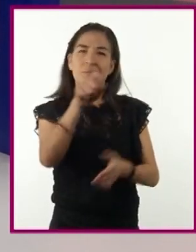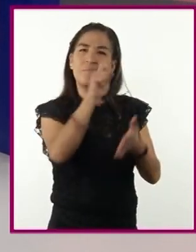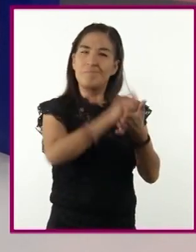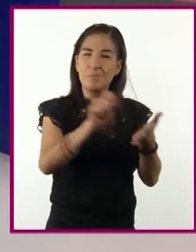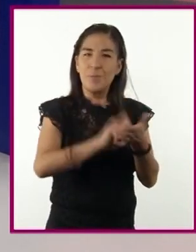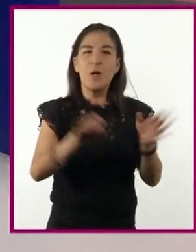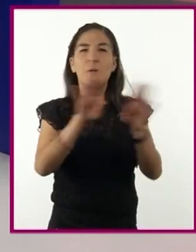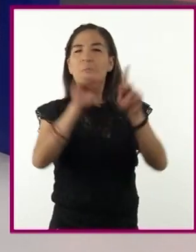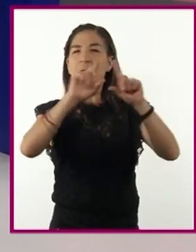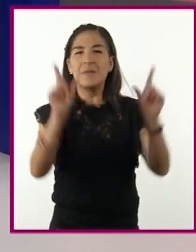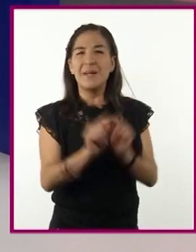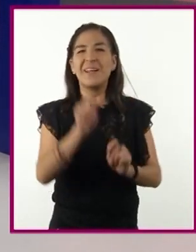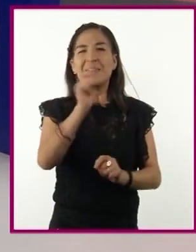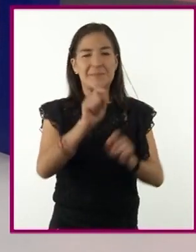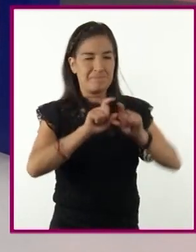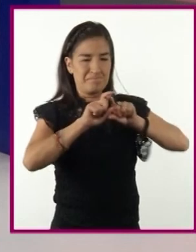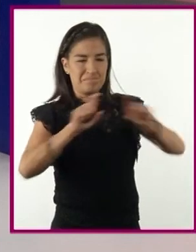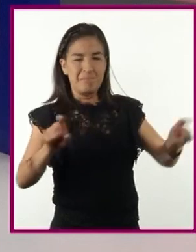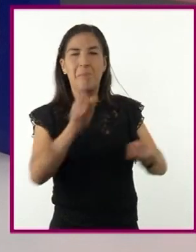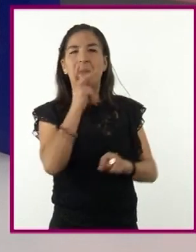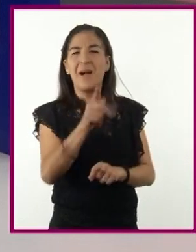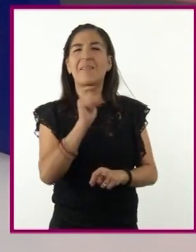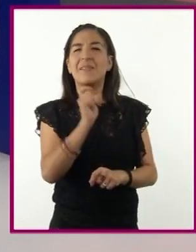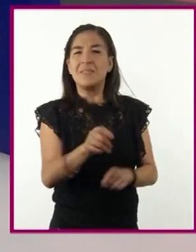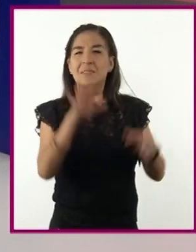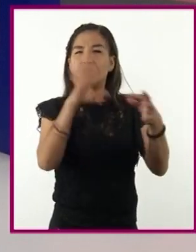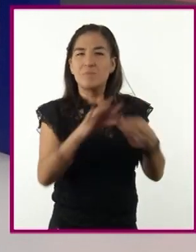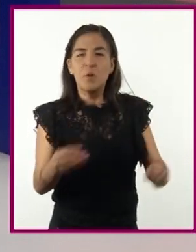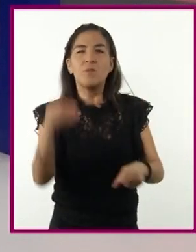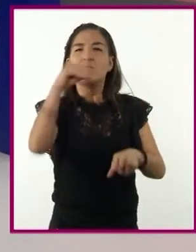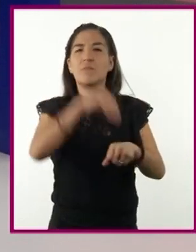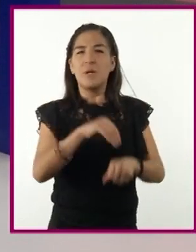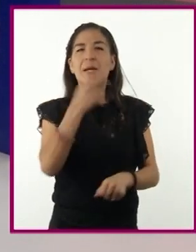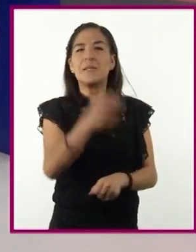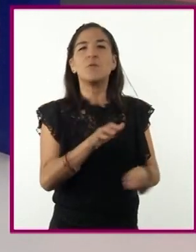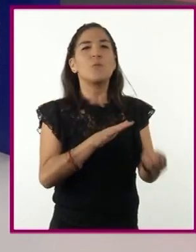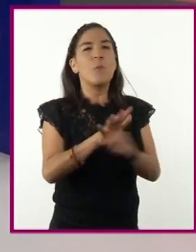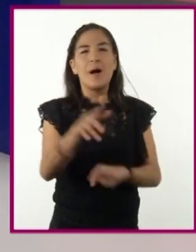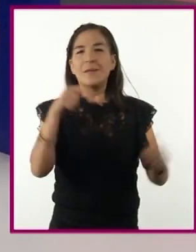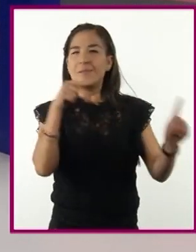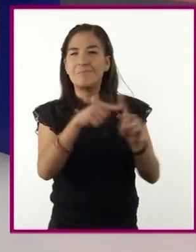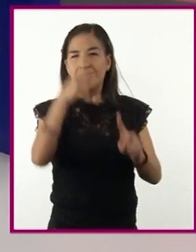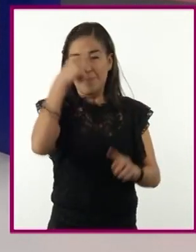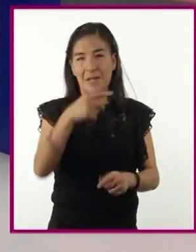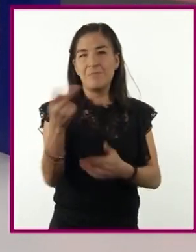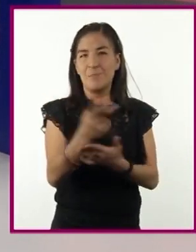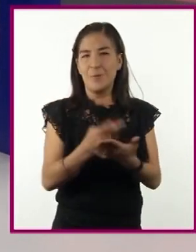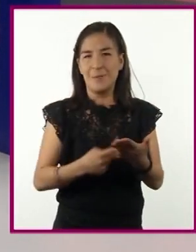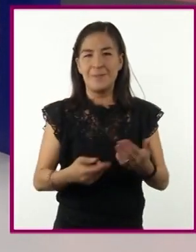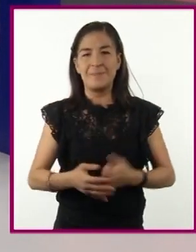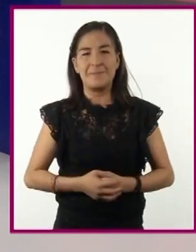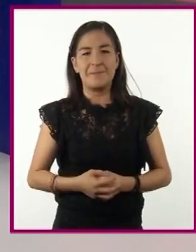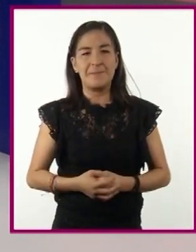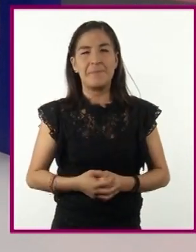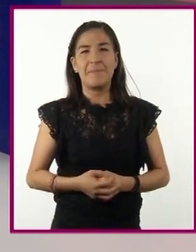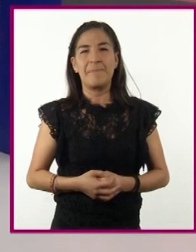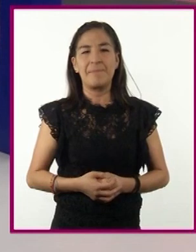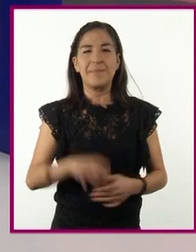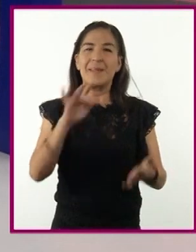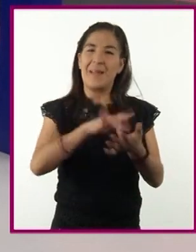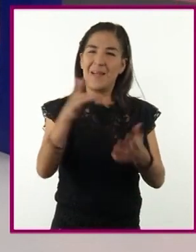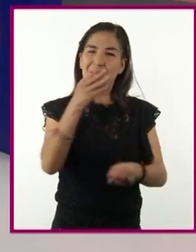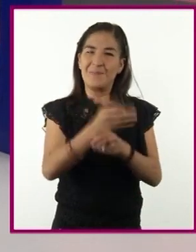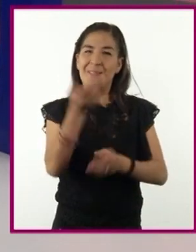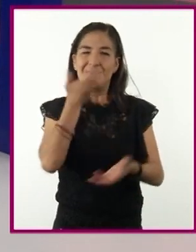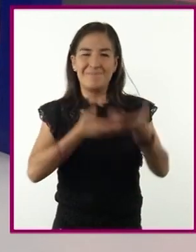conclusión un pequeño párrafo en el que expliquen y argumenten cuál es el impacto de estos programas. Gracias por